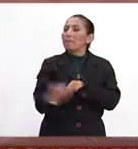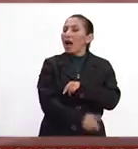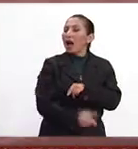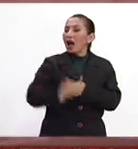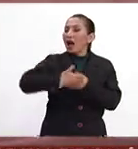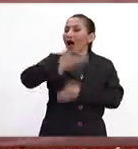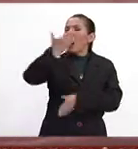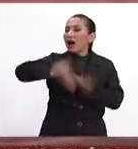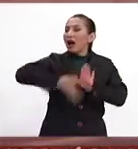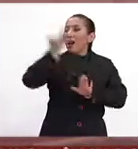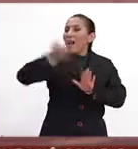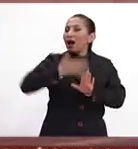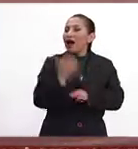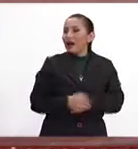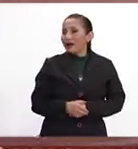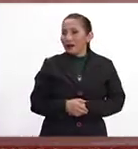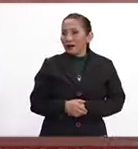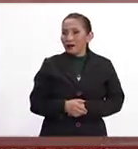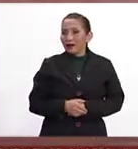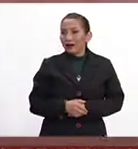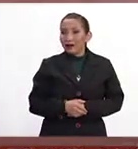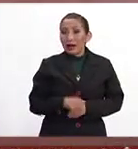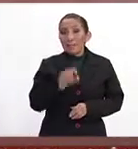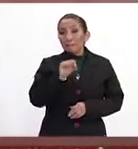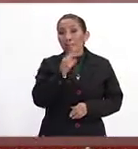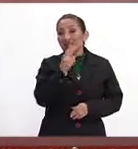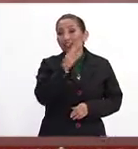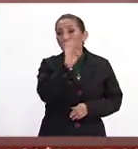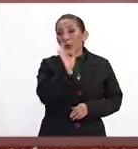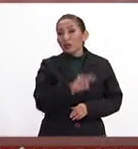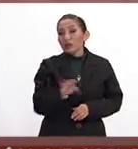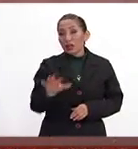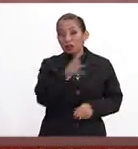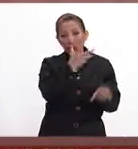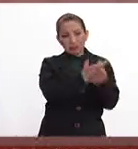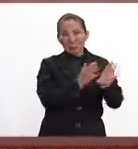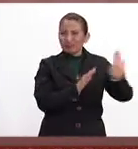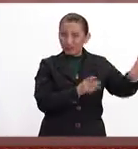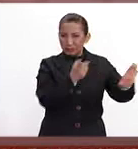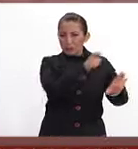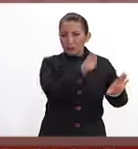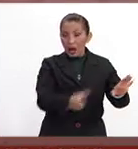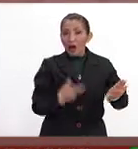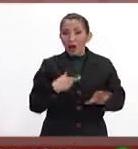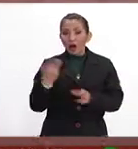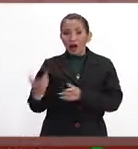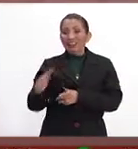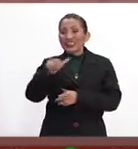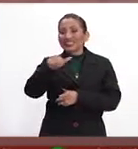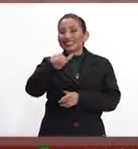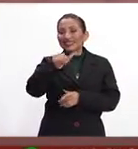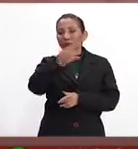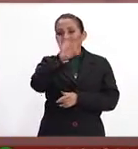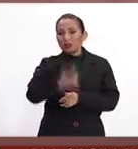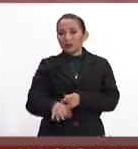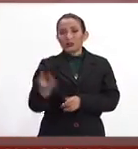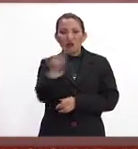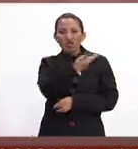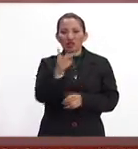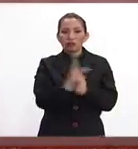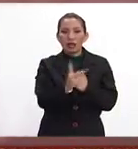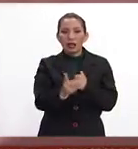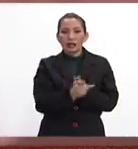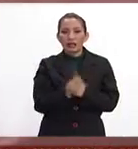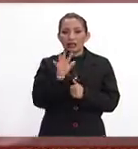el muro? Ah, caray. 25% de Estados Unidos, ambos países 16%, no sabe